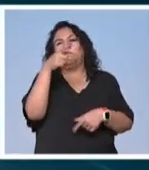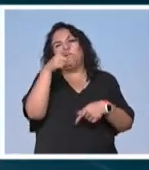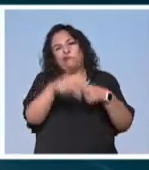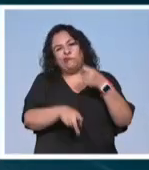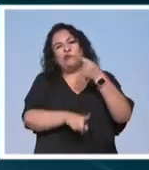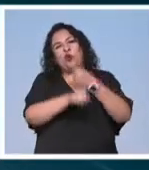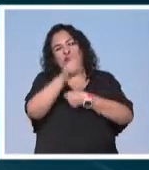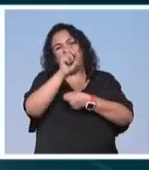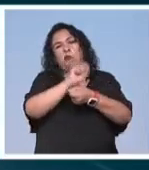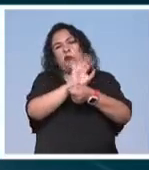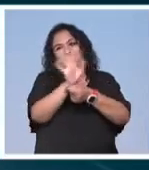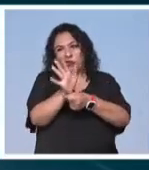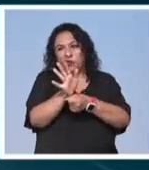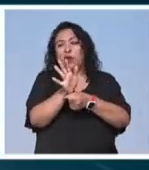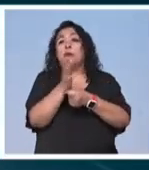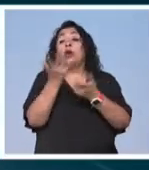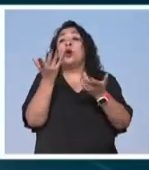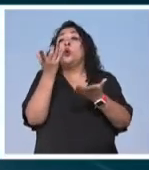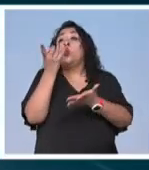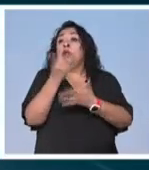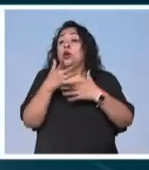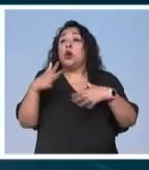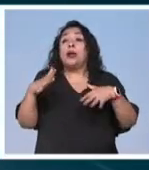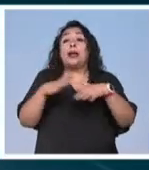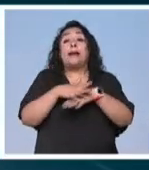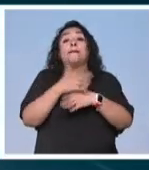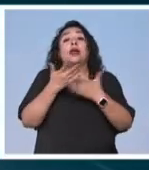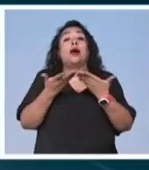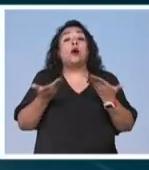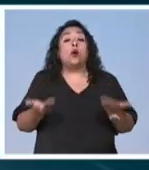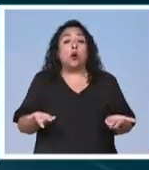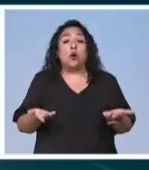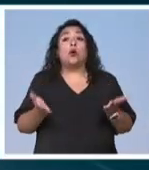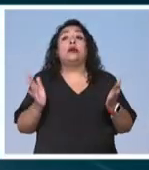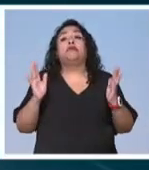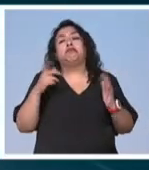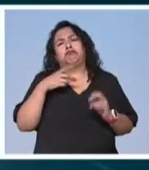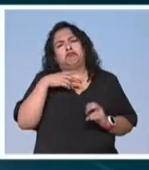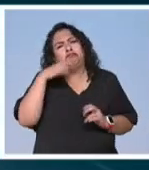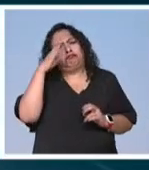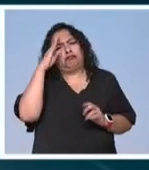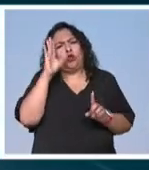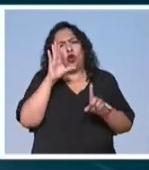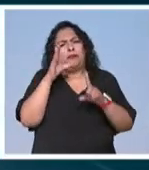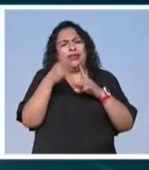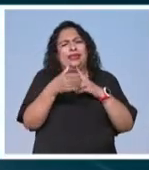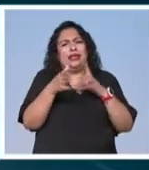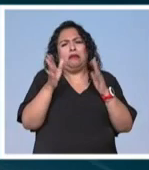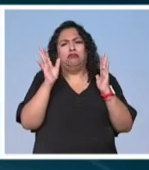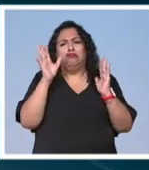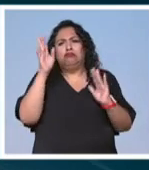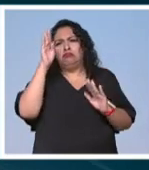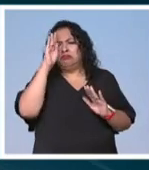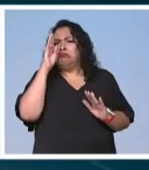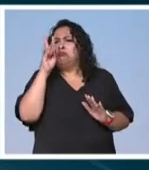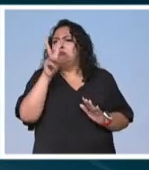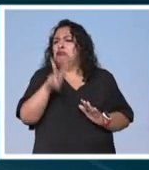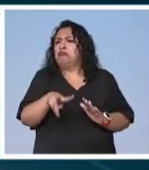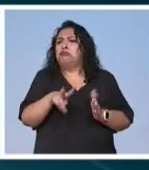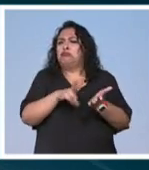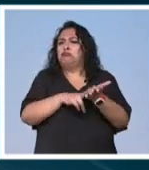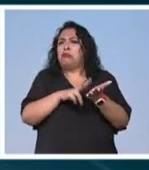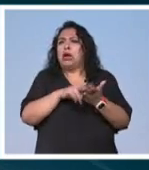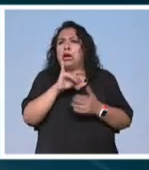las condiciones de pandemia y lo único que cambió es que bueno nos pareció al comité de organización que valía la pena